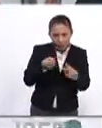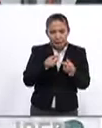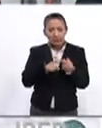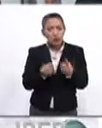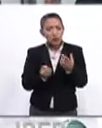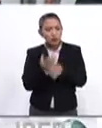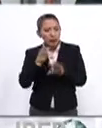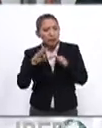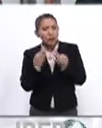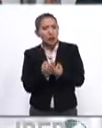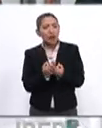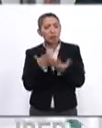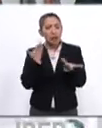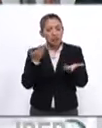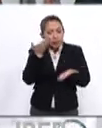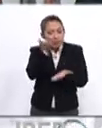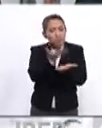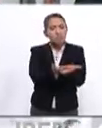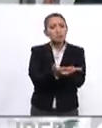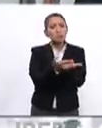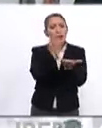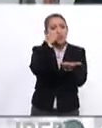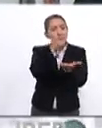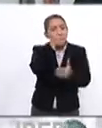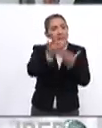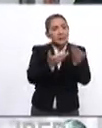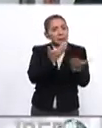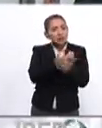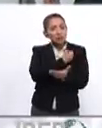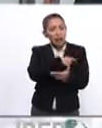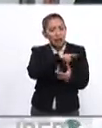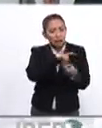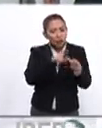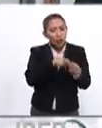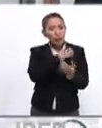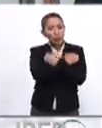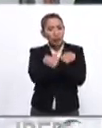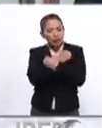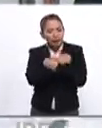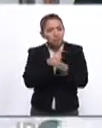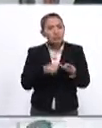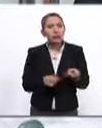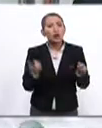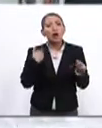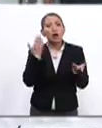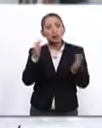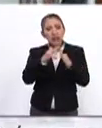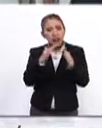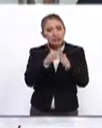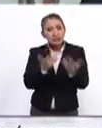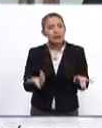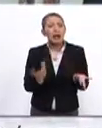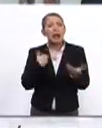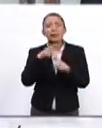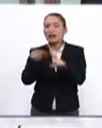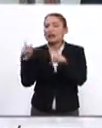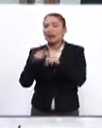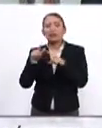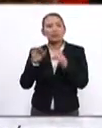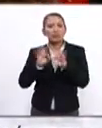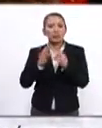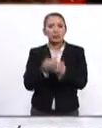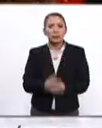nueva forma de oferta de los servicios de salud de educación de vivienda de distintos